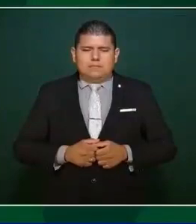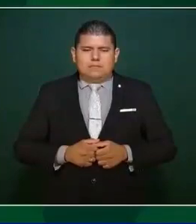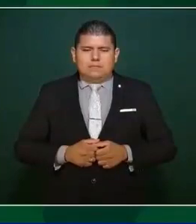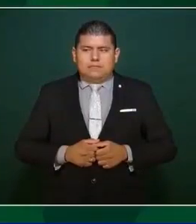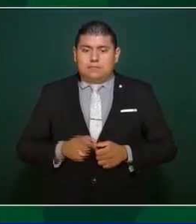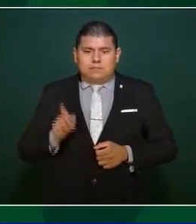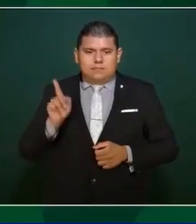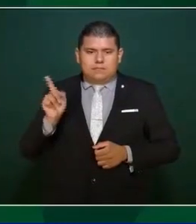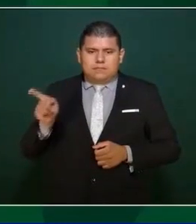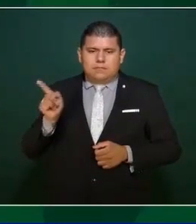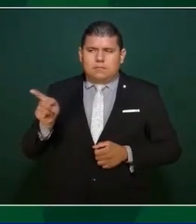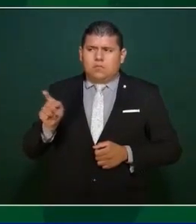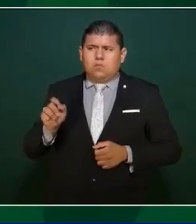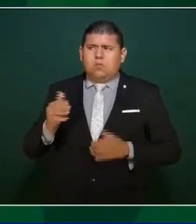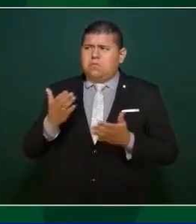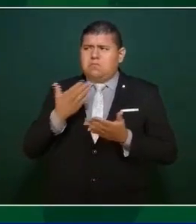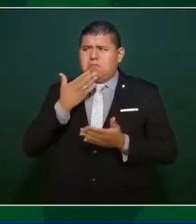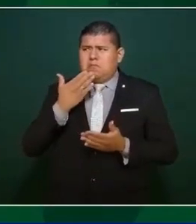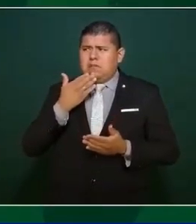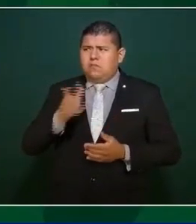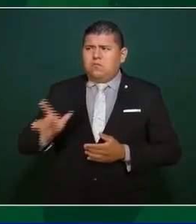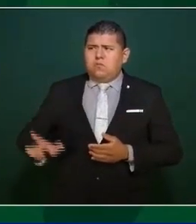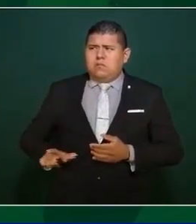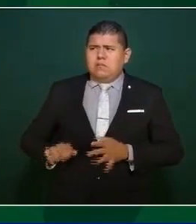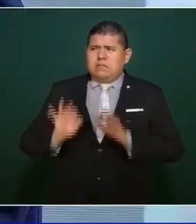magnífico gobierno.